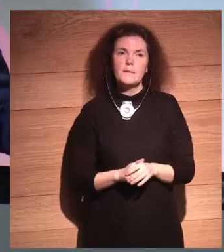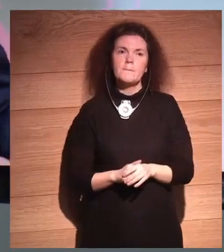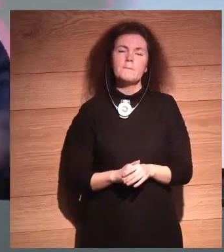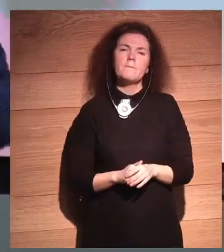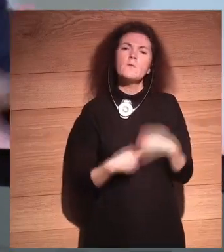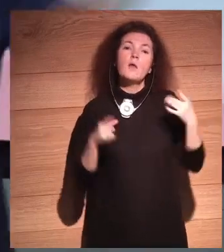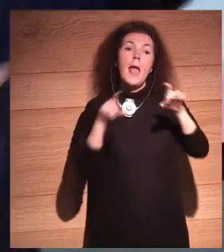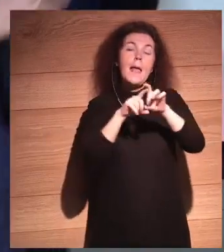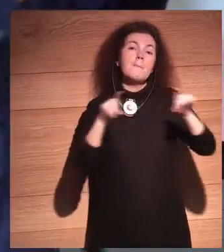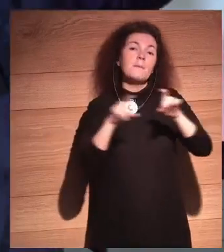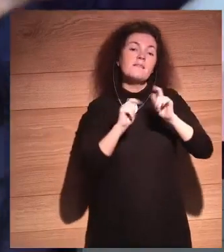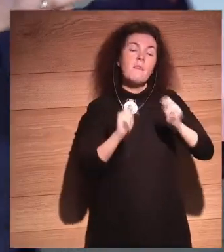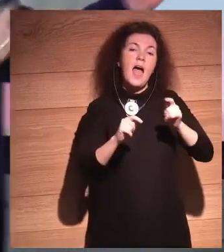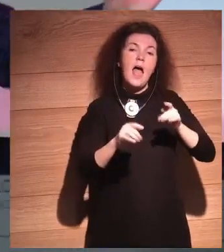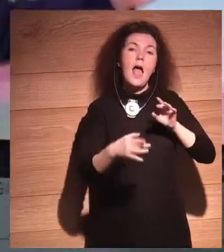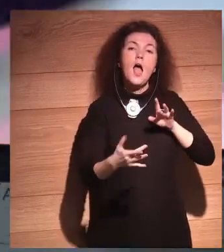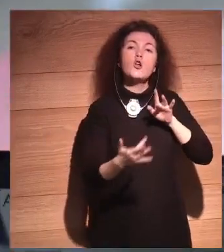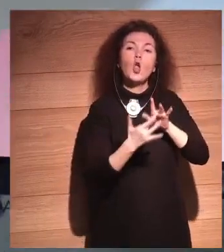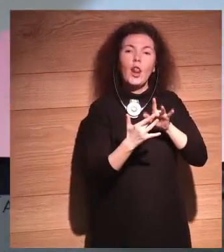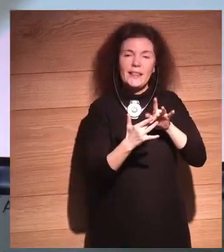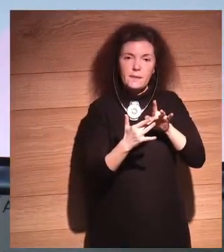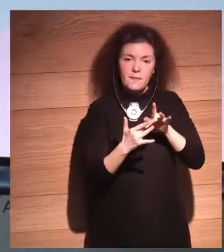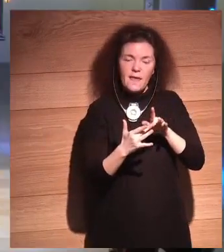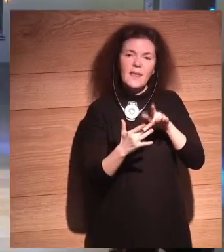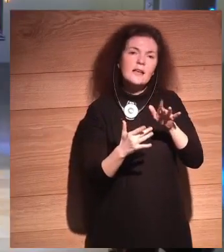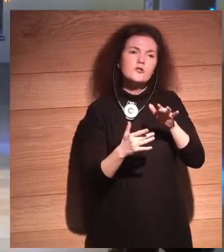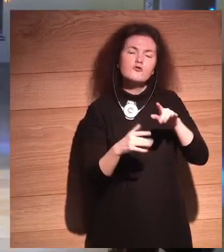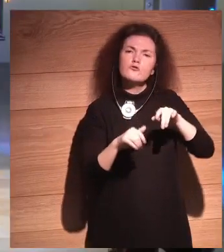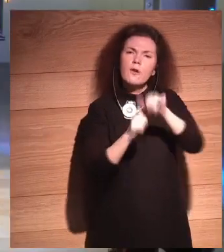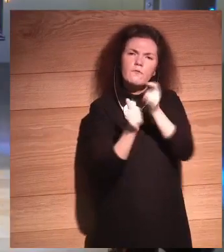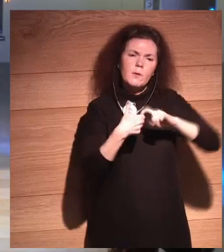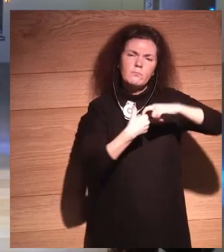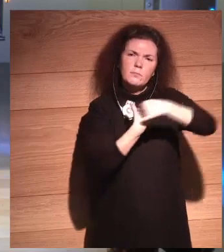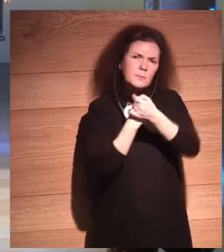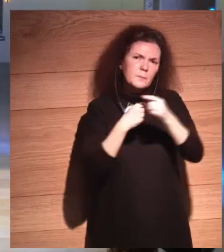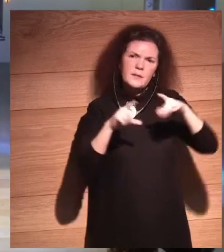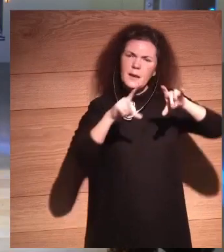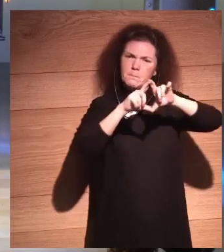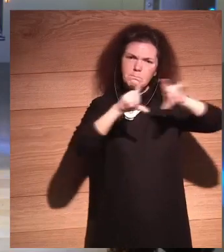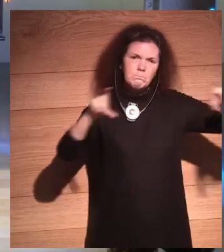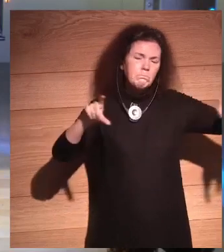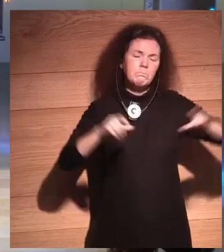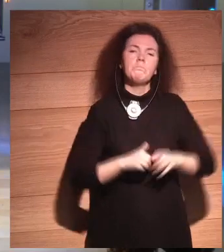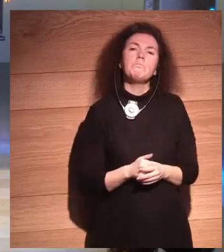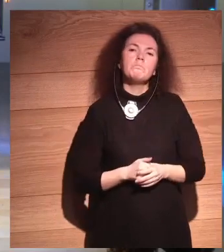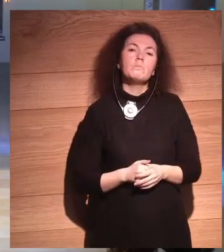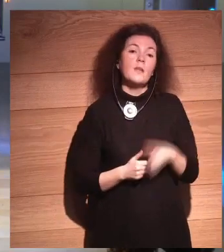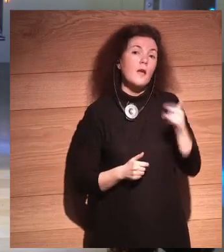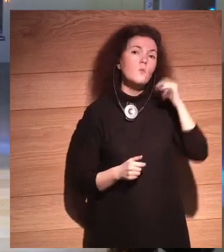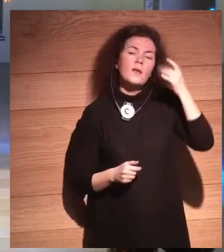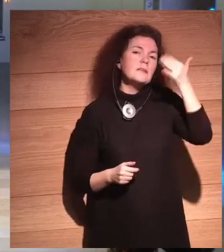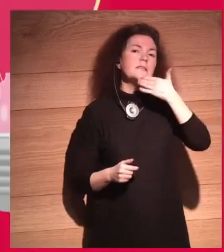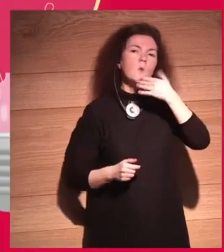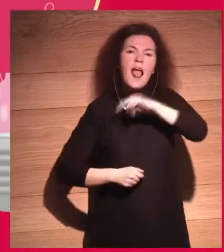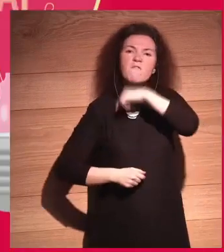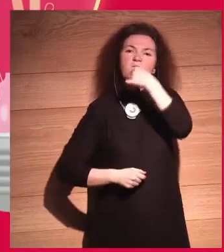una compañía que da conectividad. Esto es parte de todo este imperio. Aquí hay una fiebre